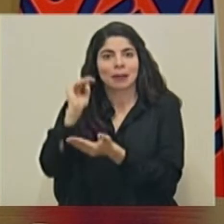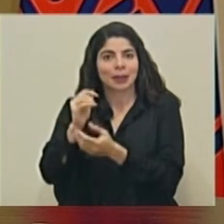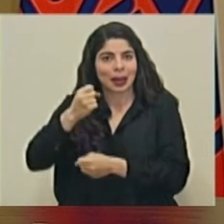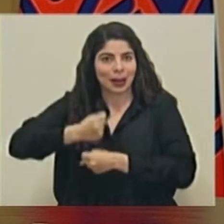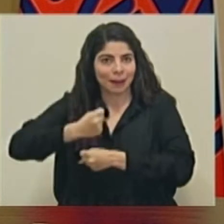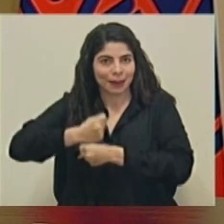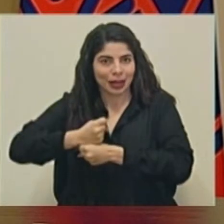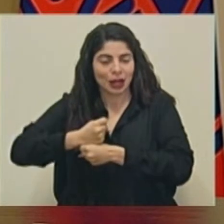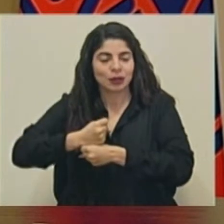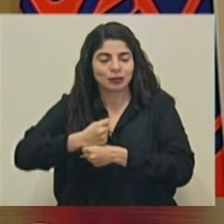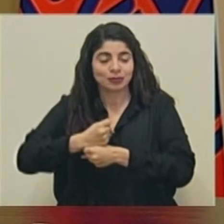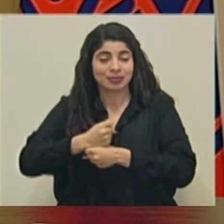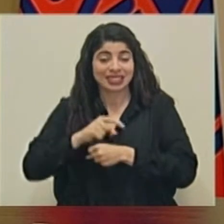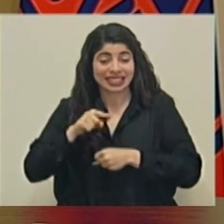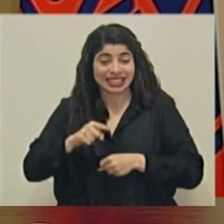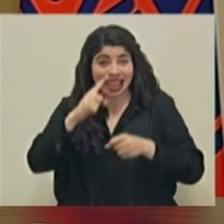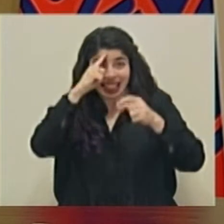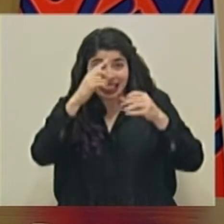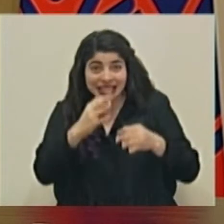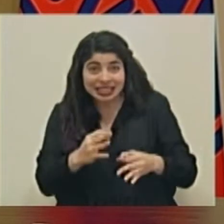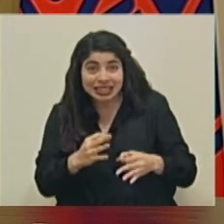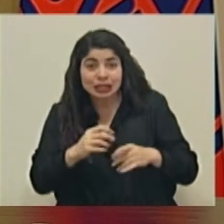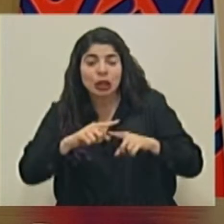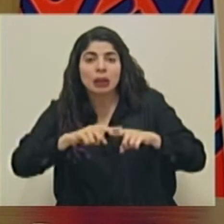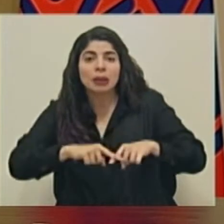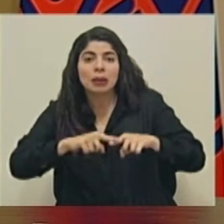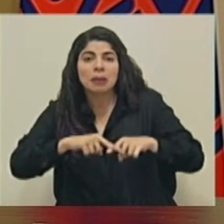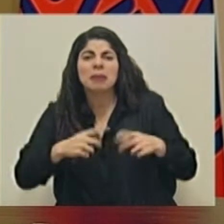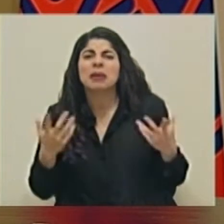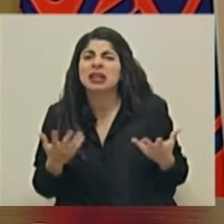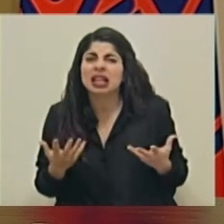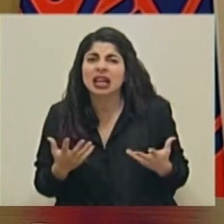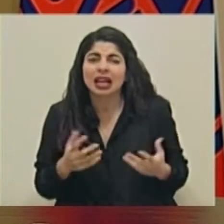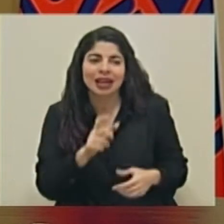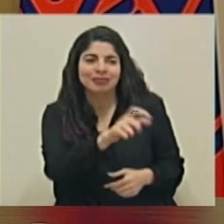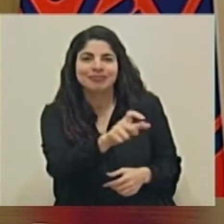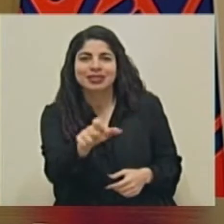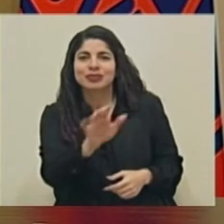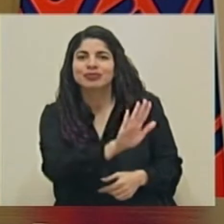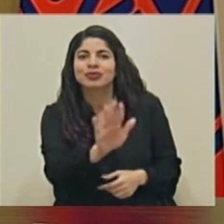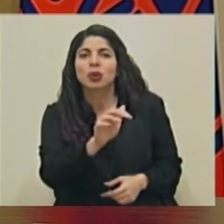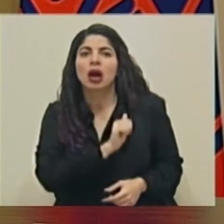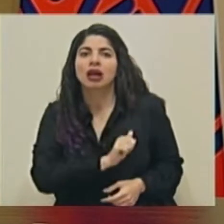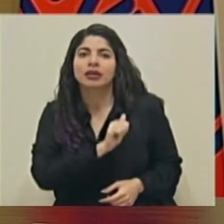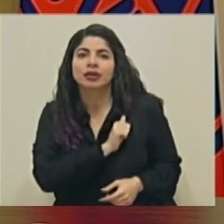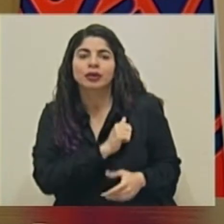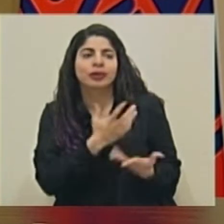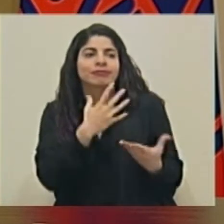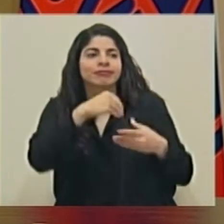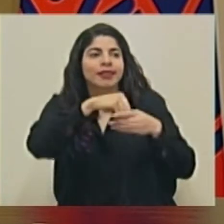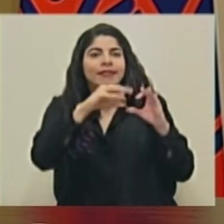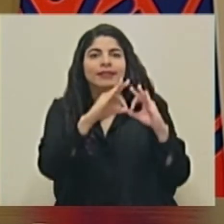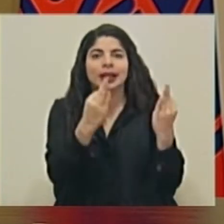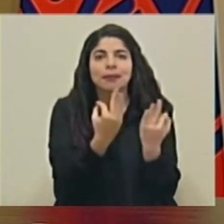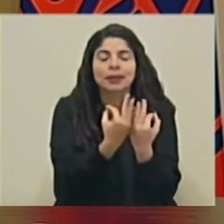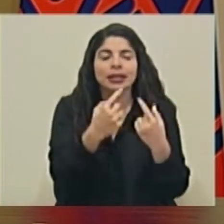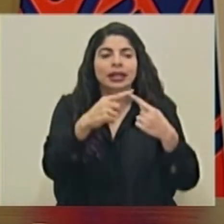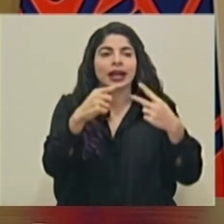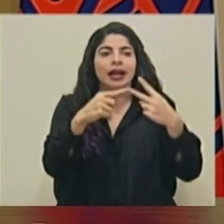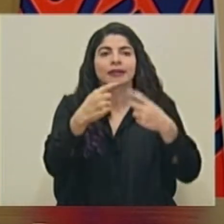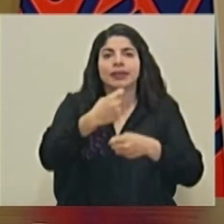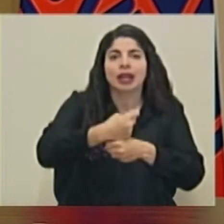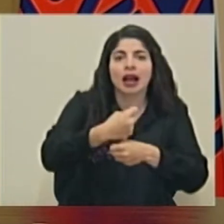decisiones dependen mucho de la conducta que nosotros asumamos, desde nuestra familia, en nuestro trabajo,